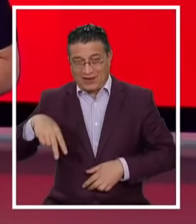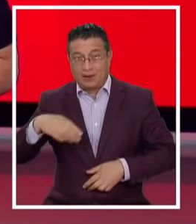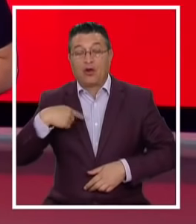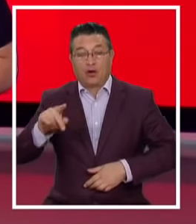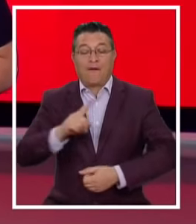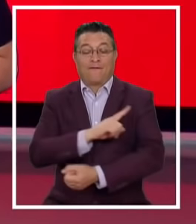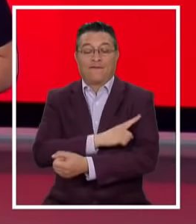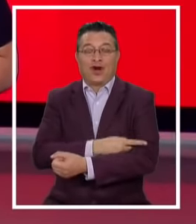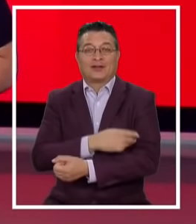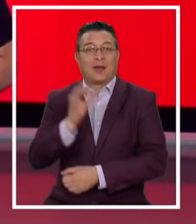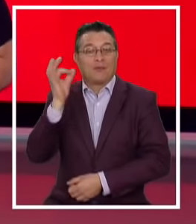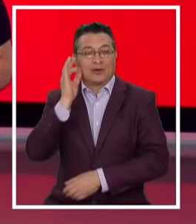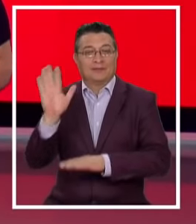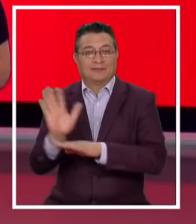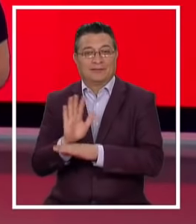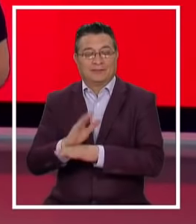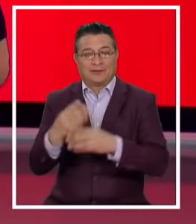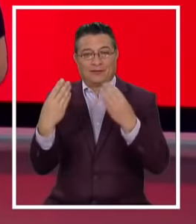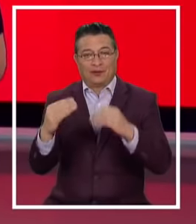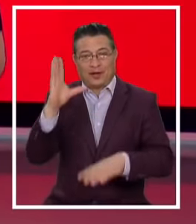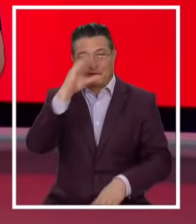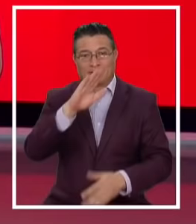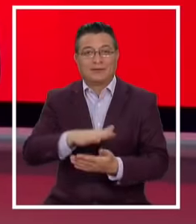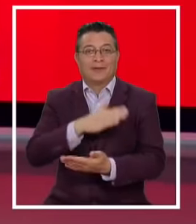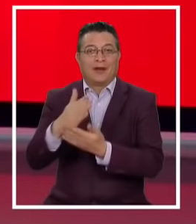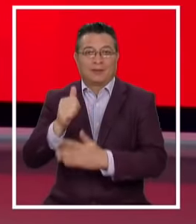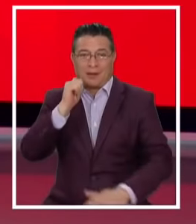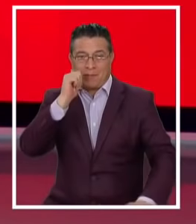Fuerza de Mujer Que tenga buenas noches Buenas noches Hasta mañana